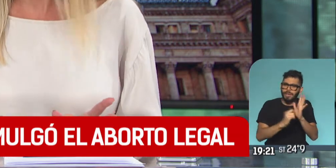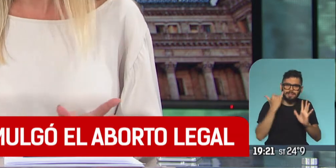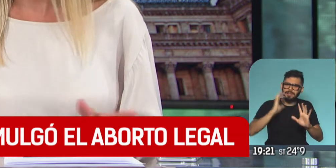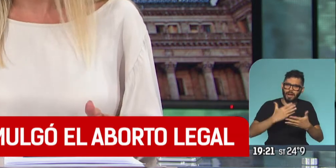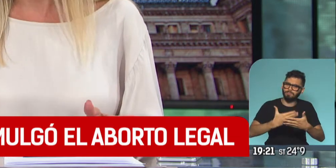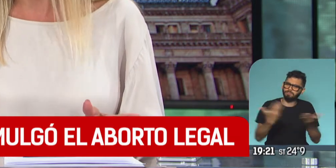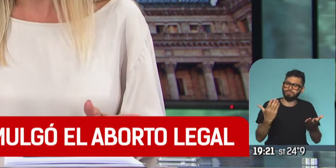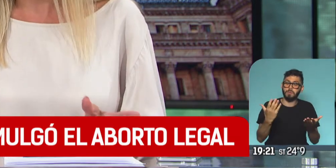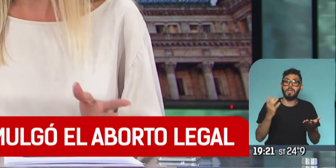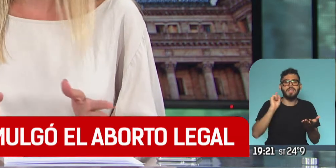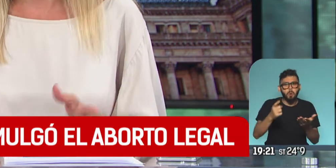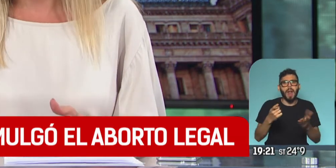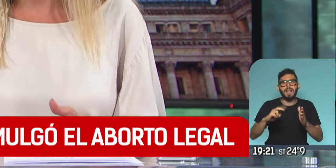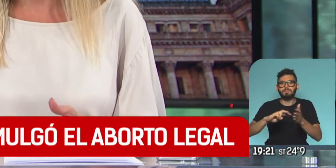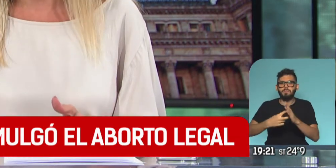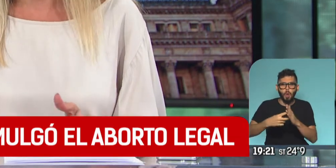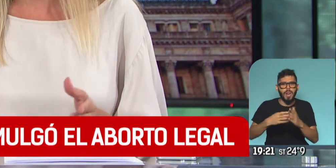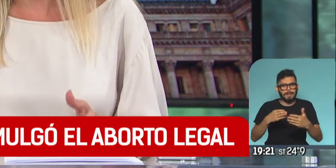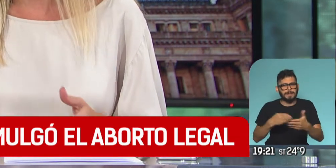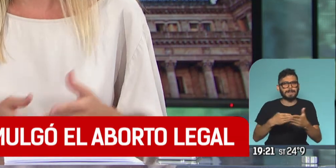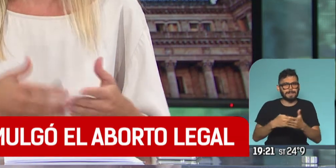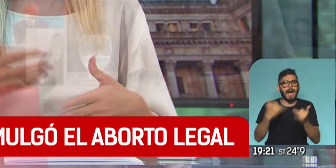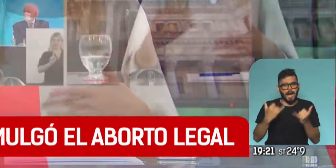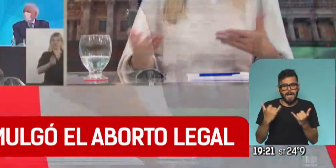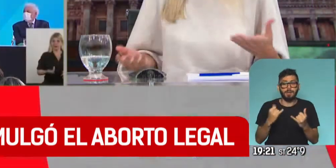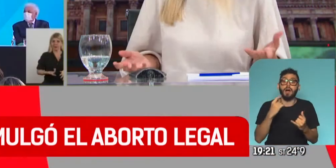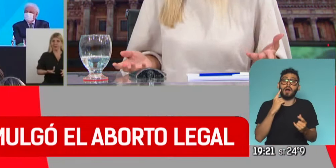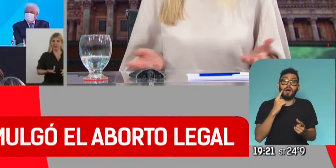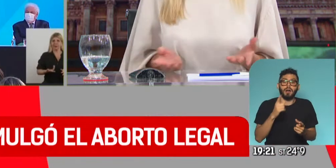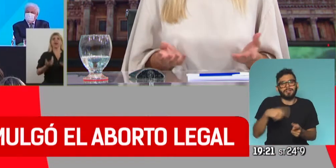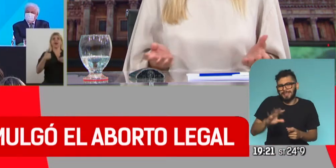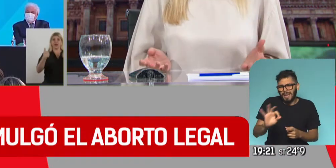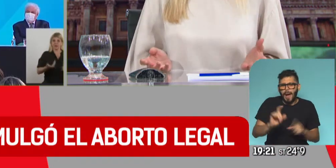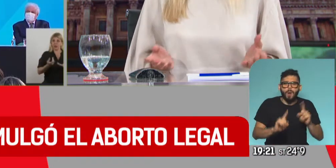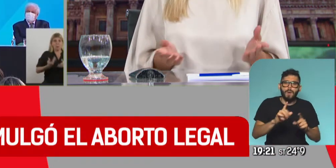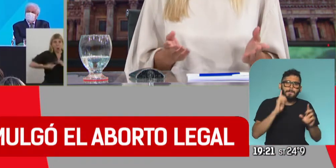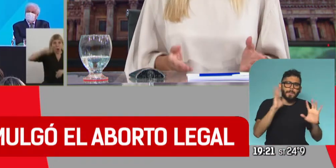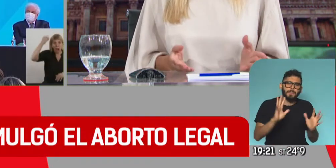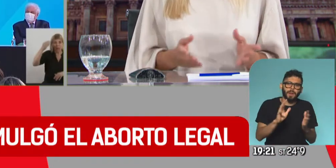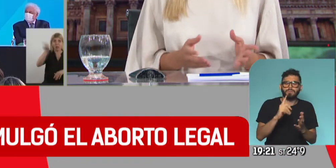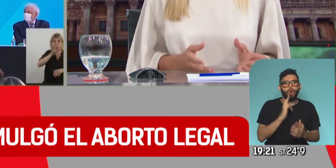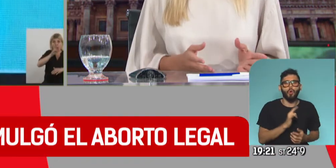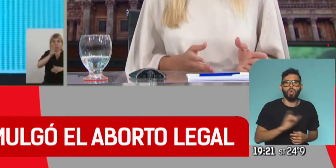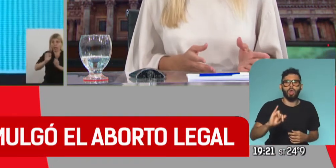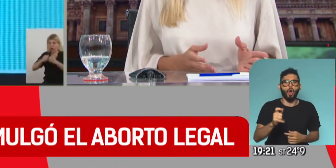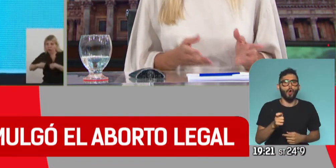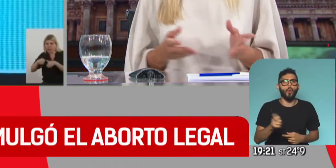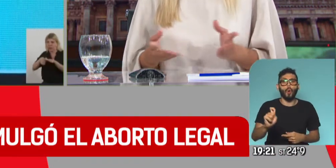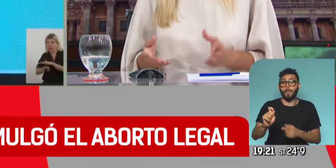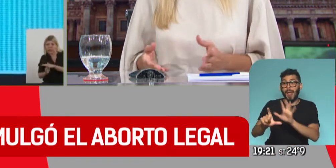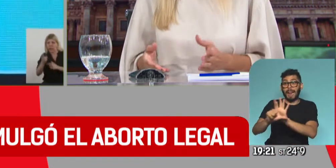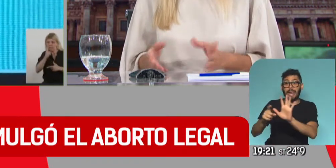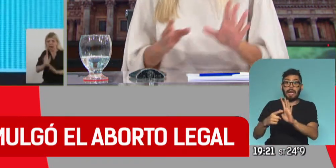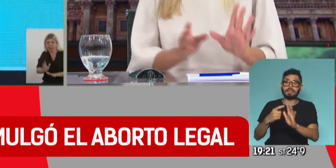tiempo va a haber escollos en el camino, lo sabemos, sabemos que hay quienes preparan presentaciones judiciales para tratar de que la ley declarara esta ley